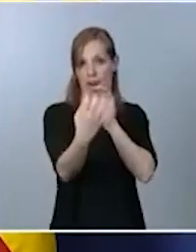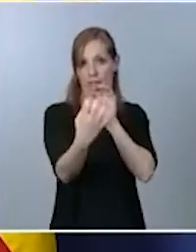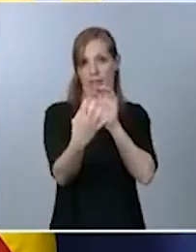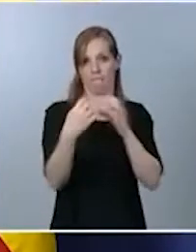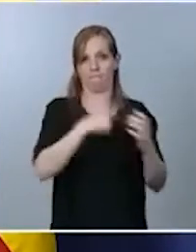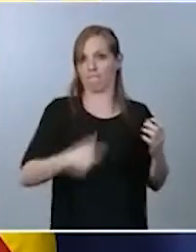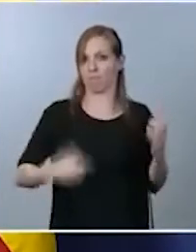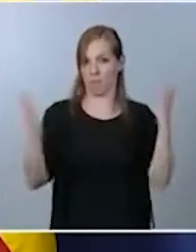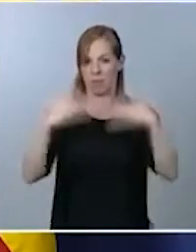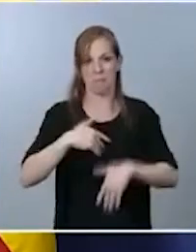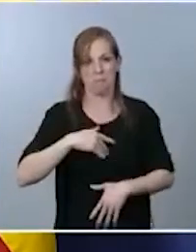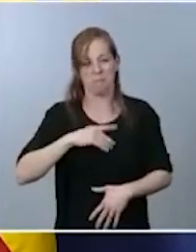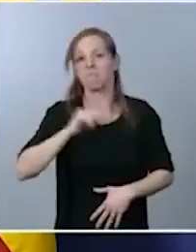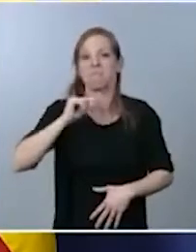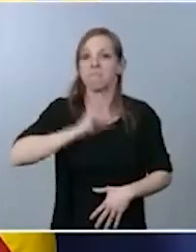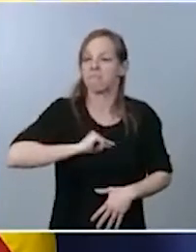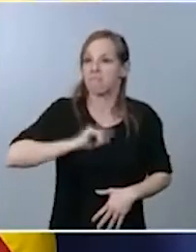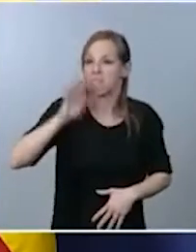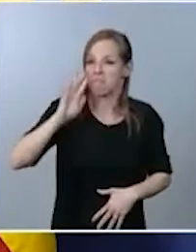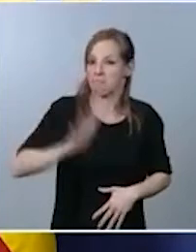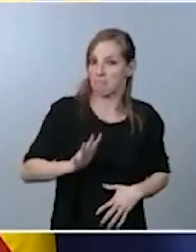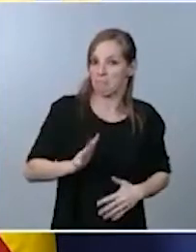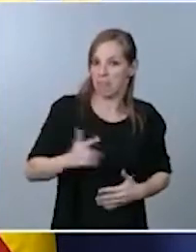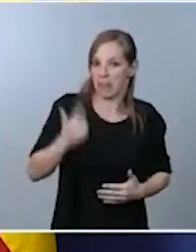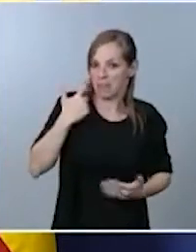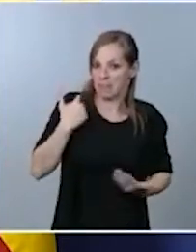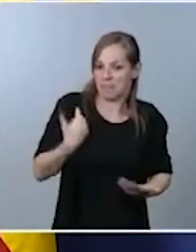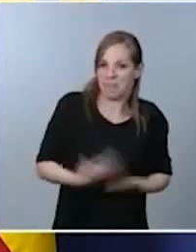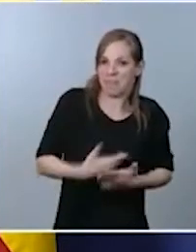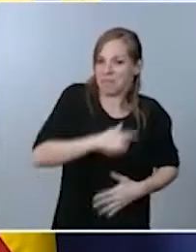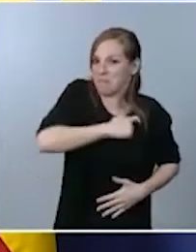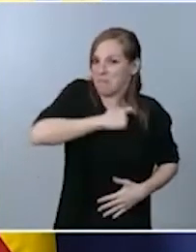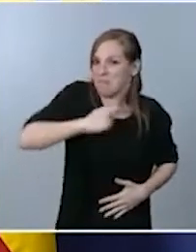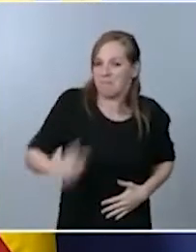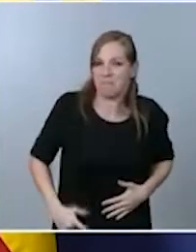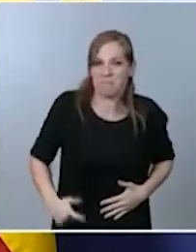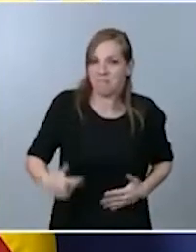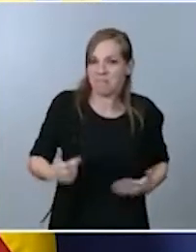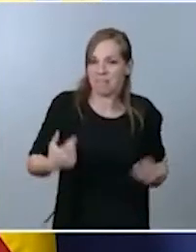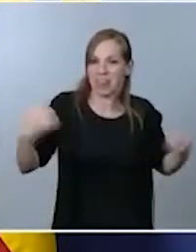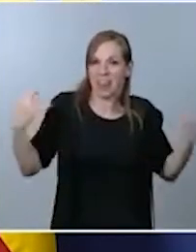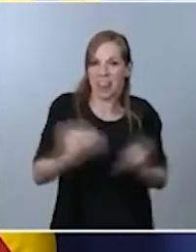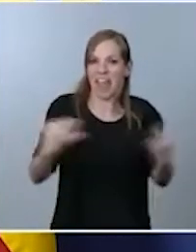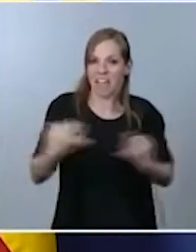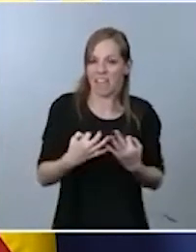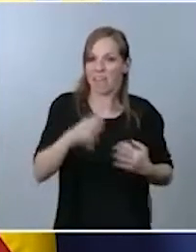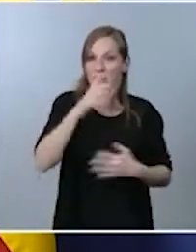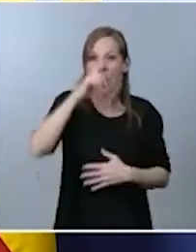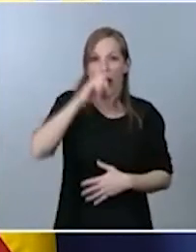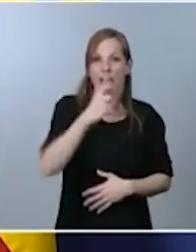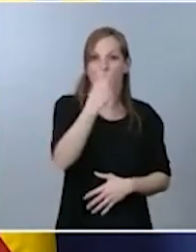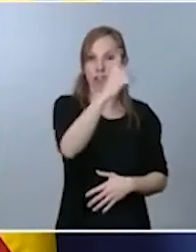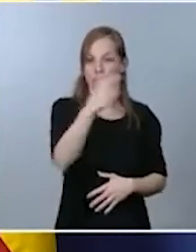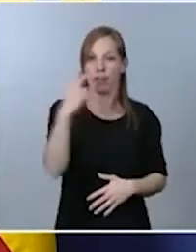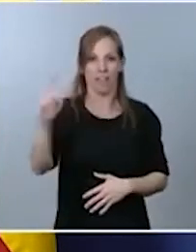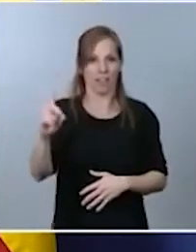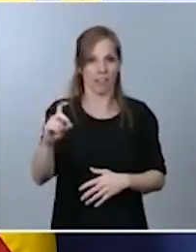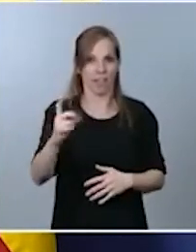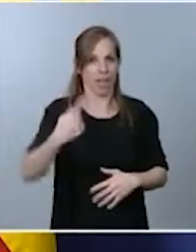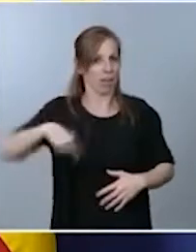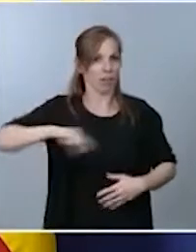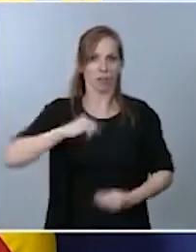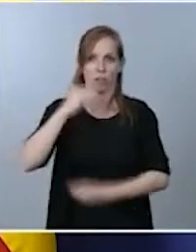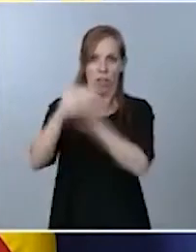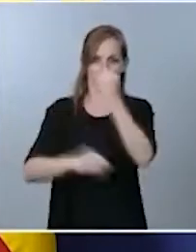difícilmente justificable, difícilmente ajeno a la realidad, que en 2020, cuando lo primero que hacemos al